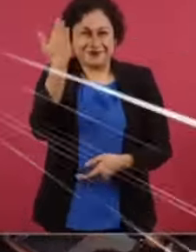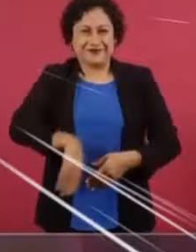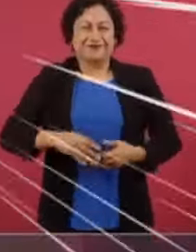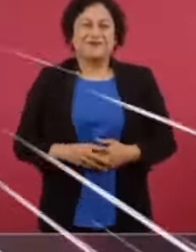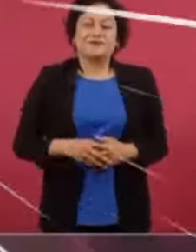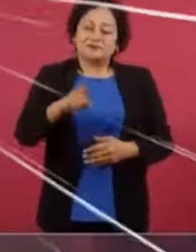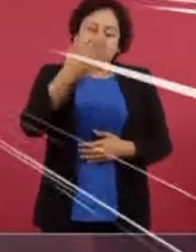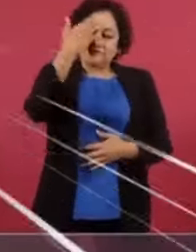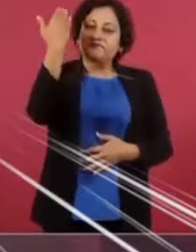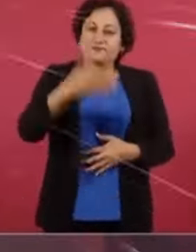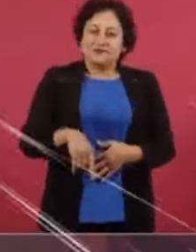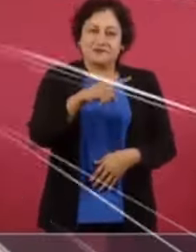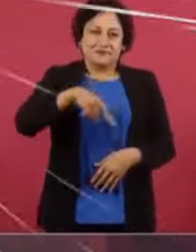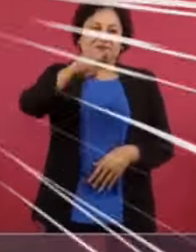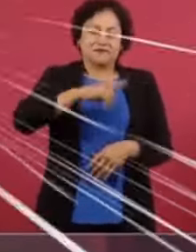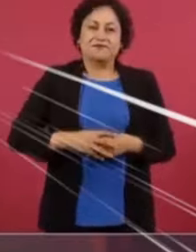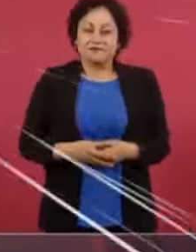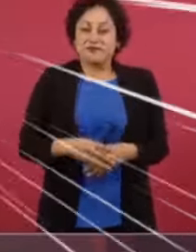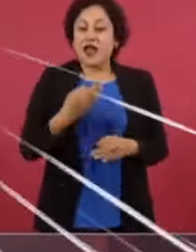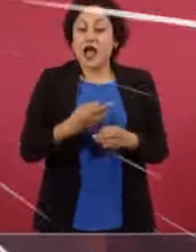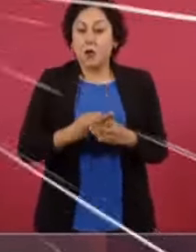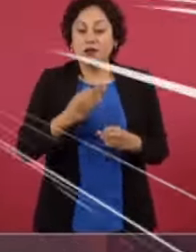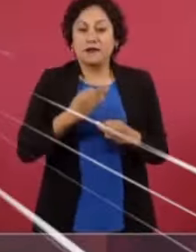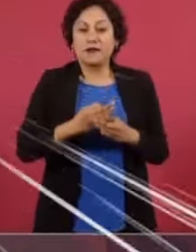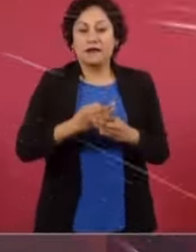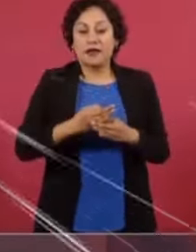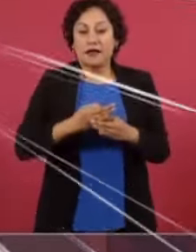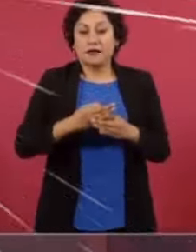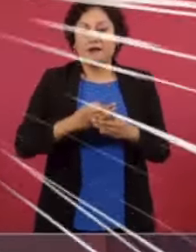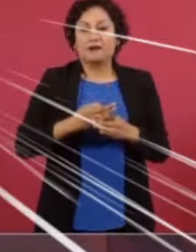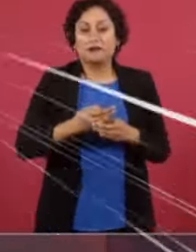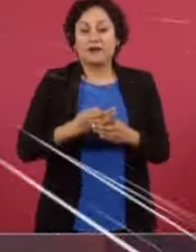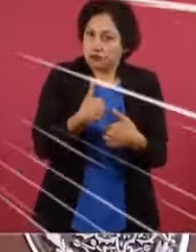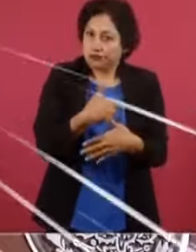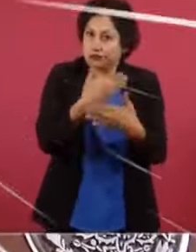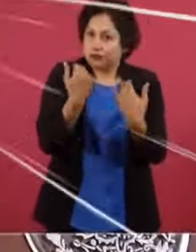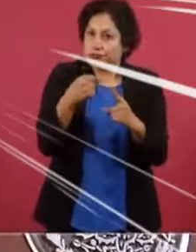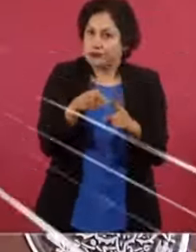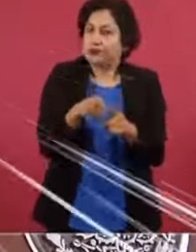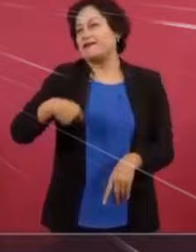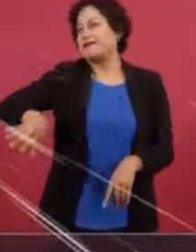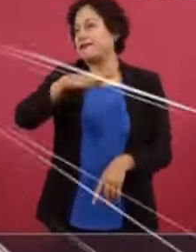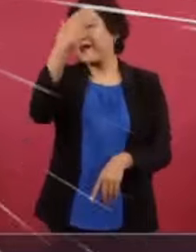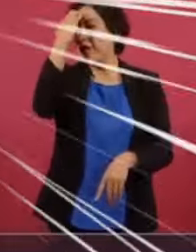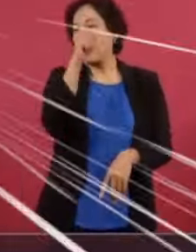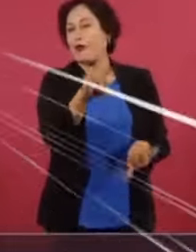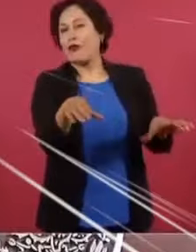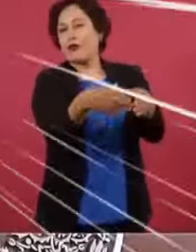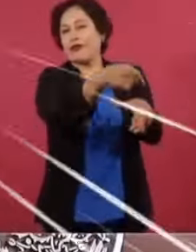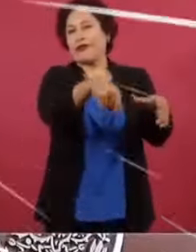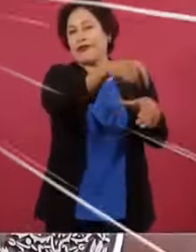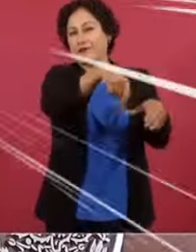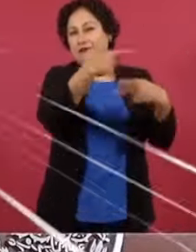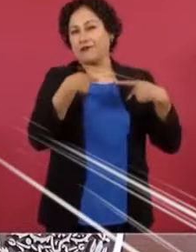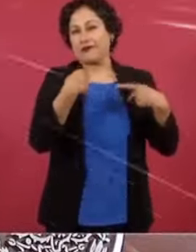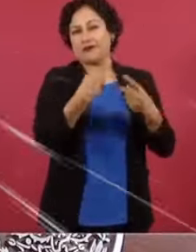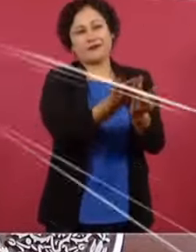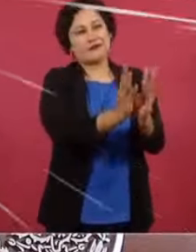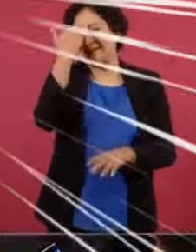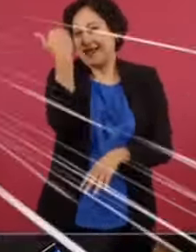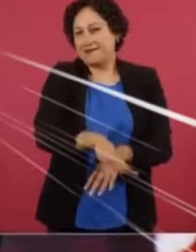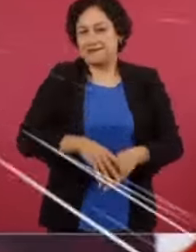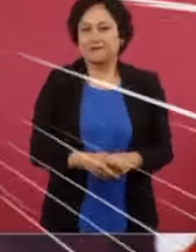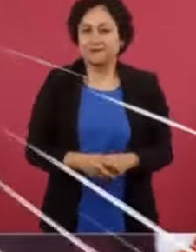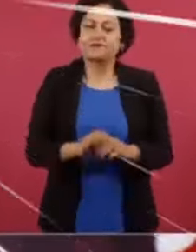su periodista estrella, su editorialista estrella, Penny Ley, periodismo del